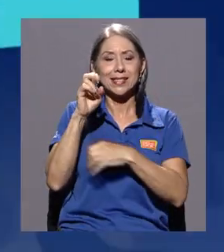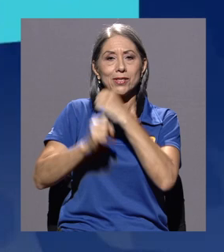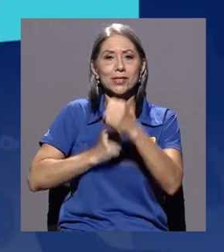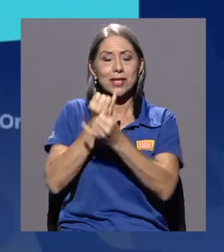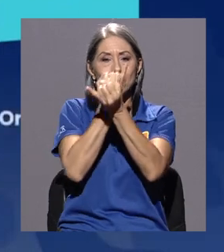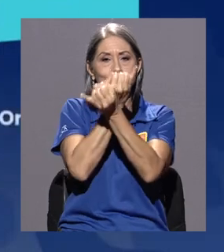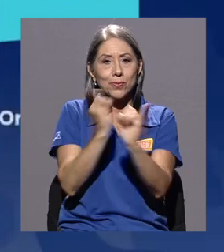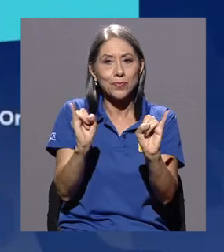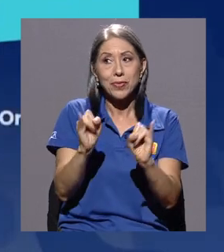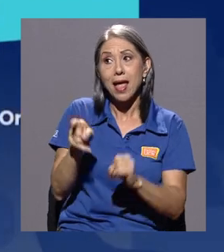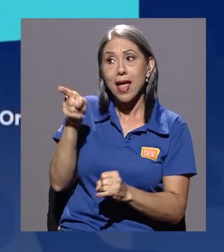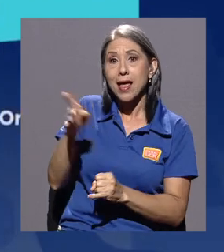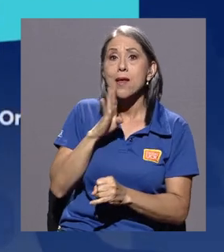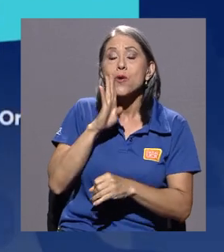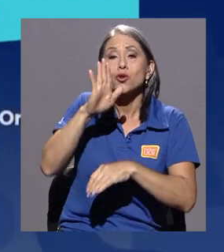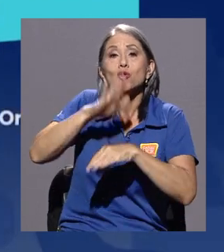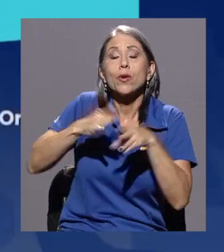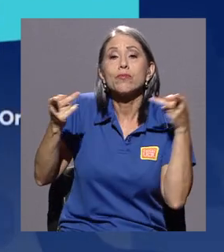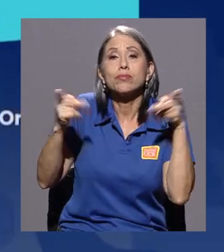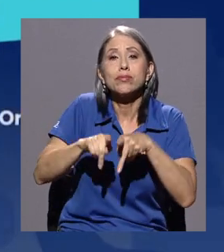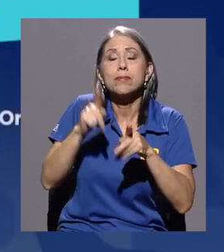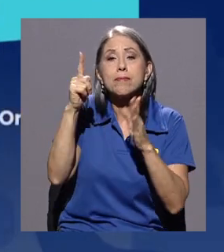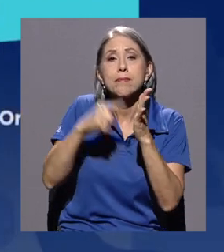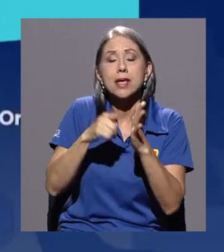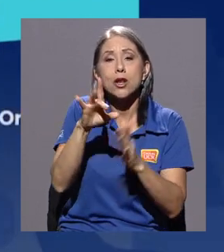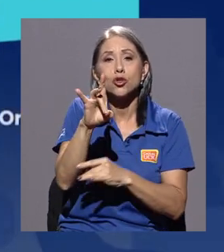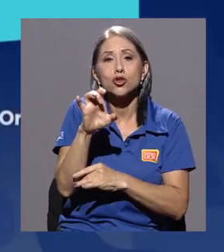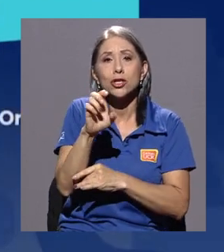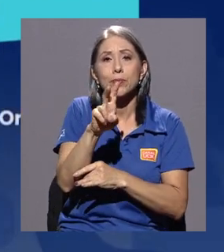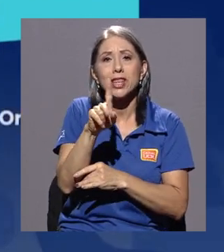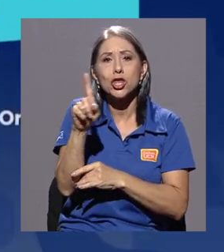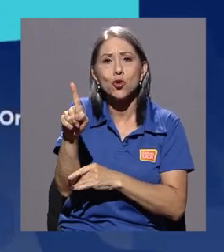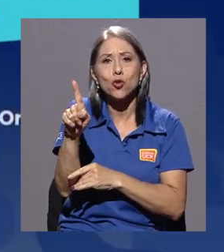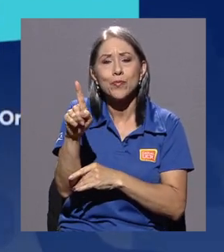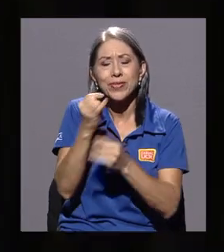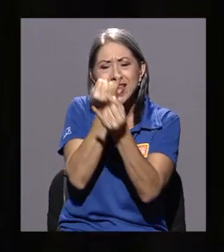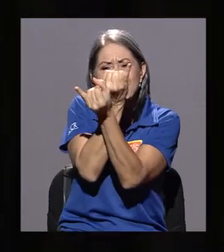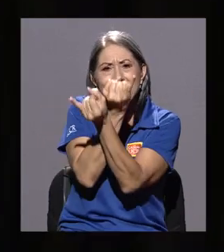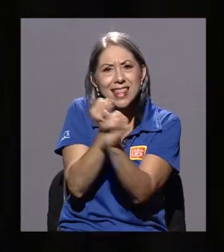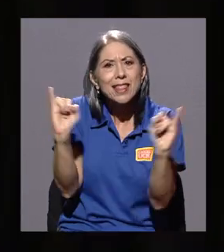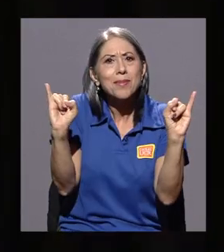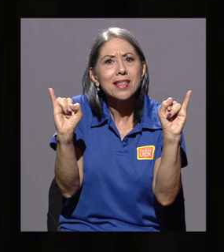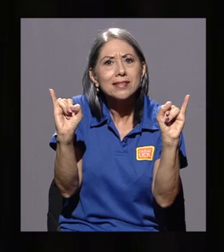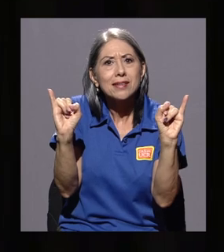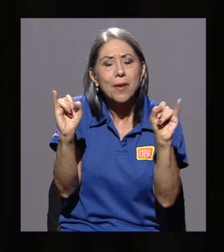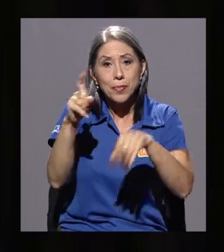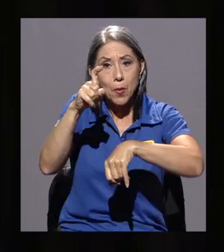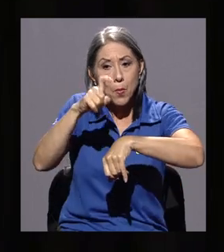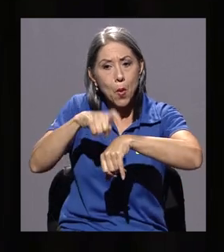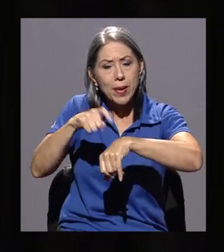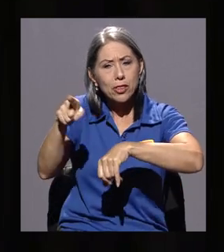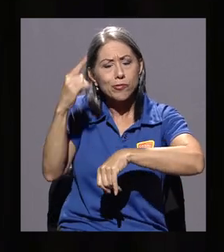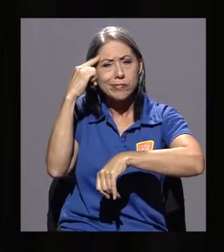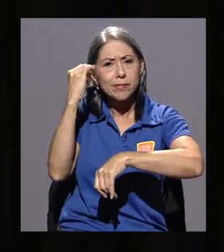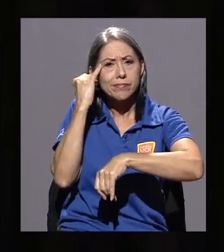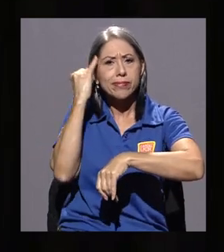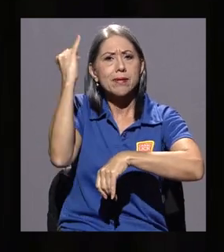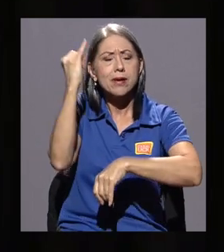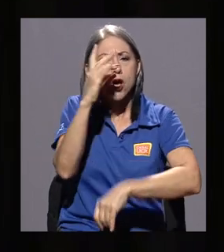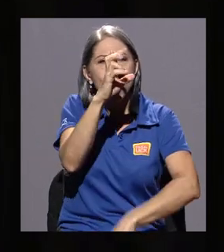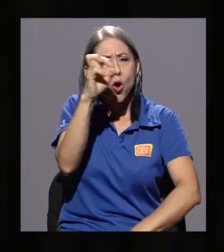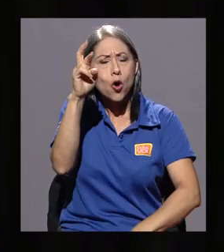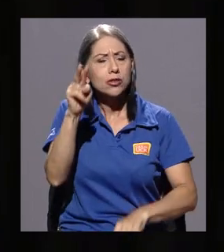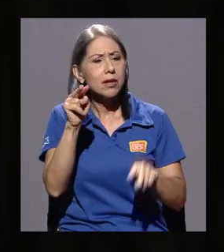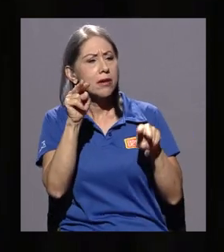historiador apuntó a la coyuntura de 1821 sobre la independencia como momento en el cual surgió la idea de que